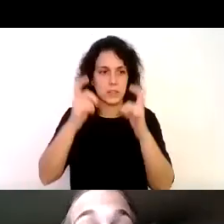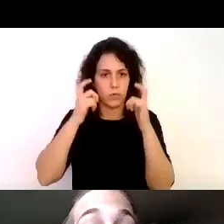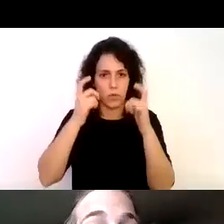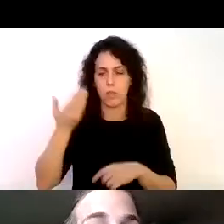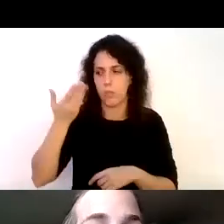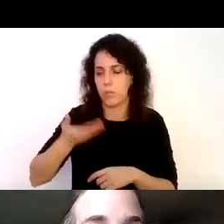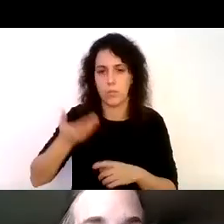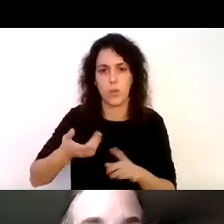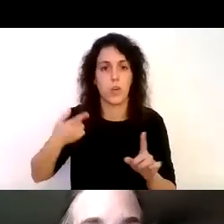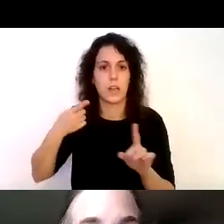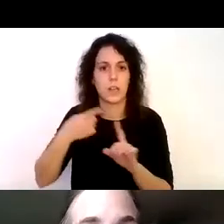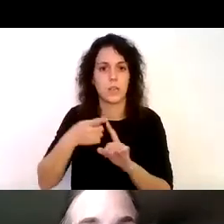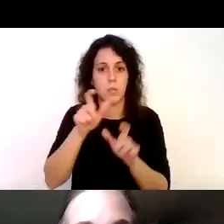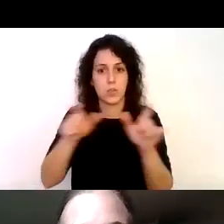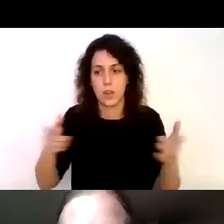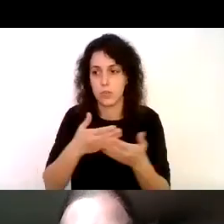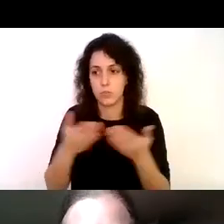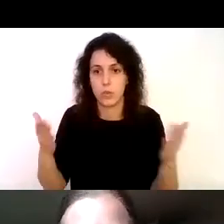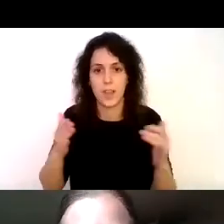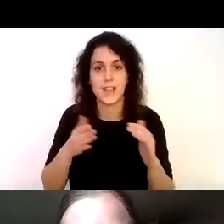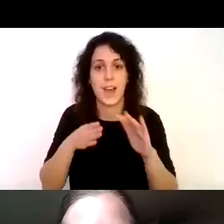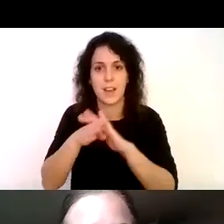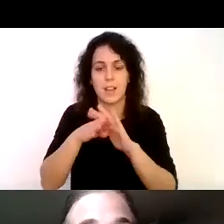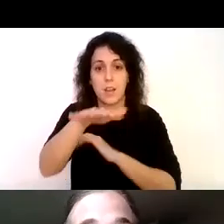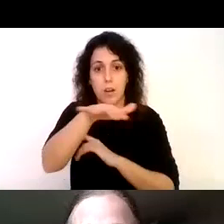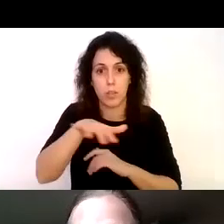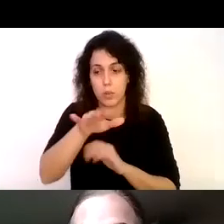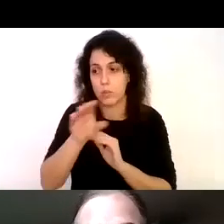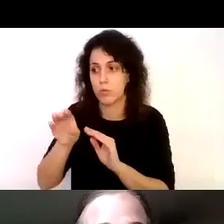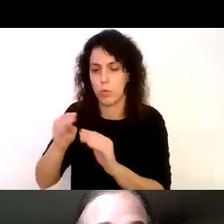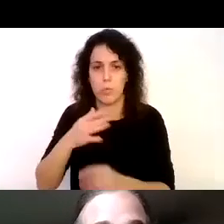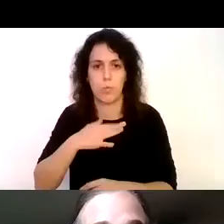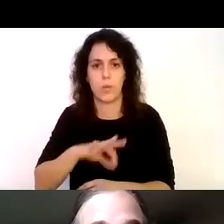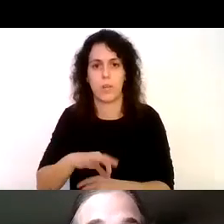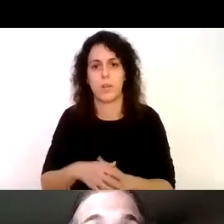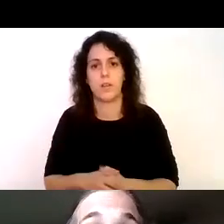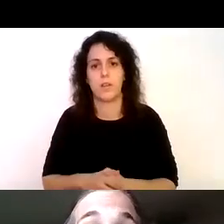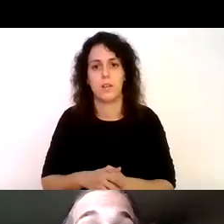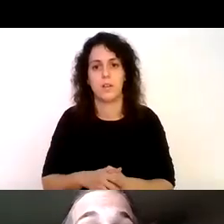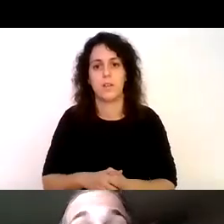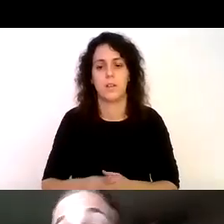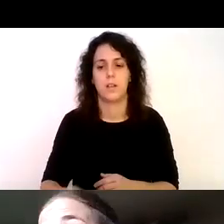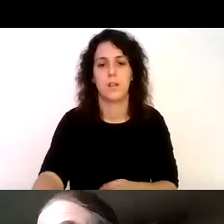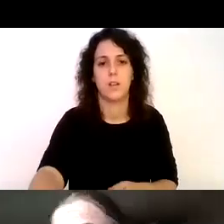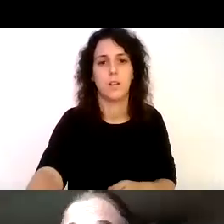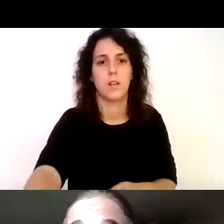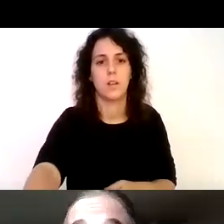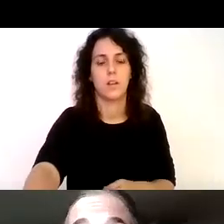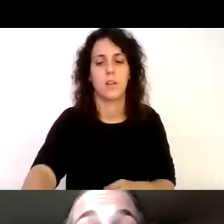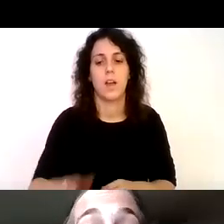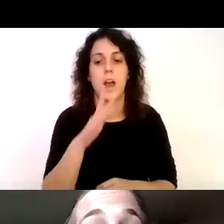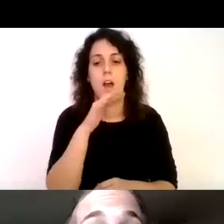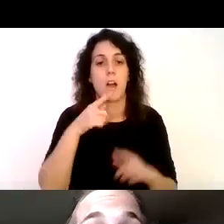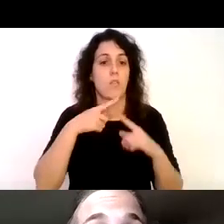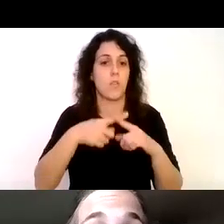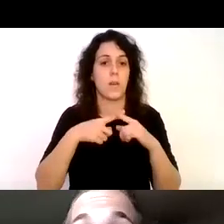para que todos puedan llegar a sus lugares aquí entonces les voy a compartir de las primeras